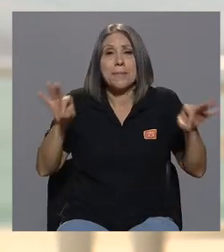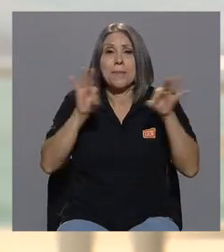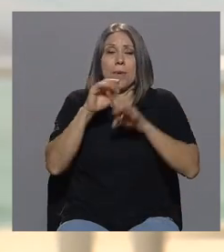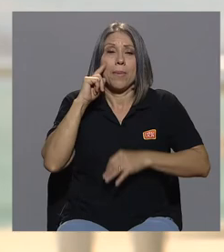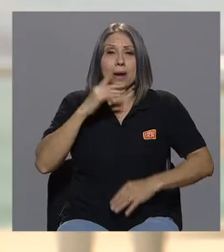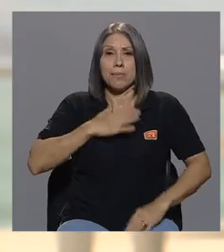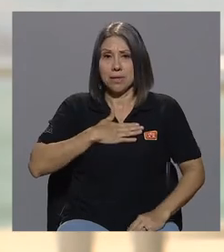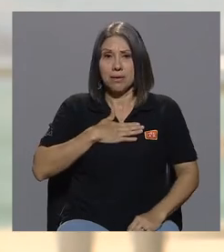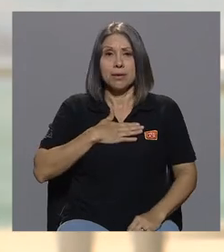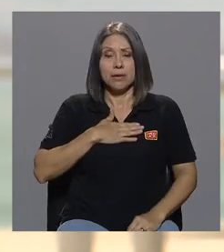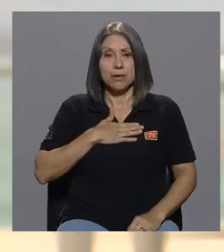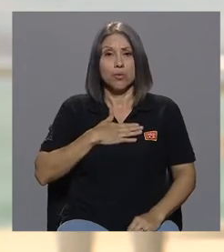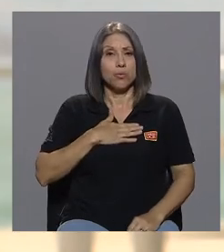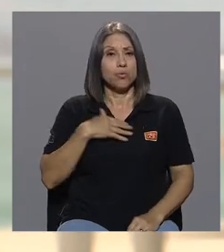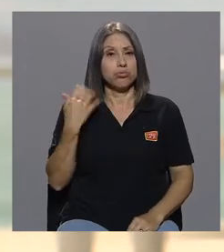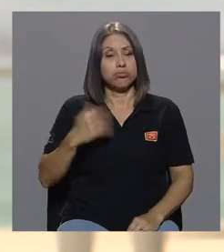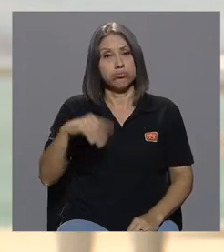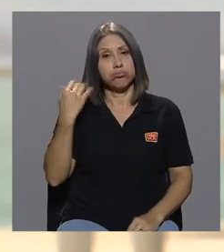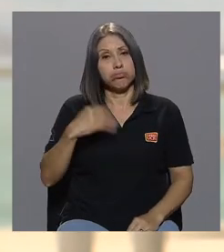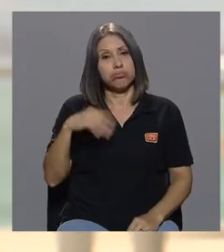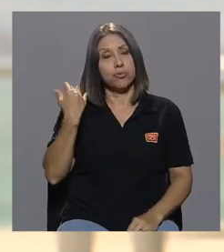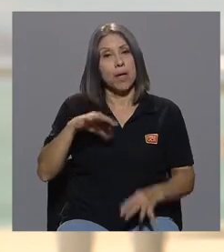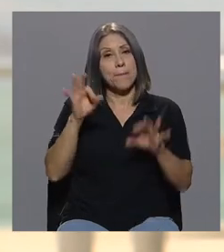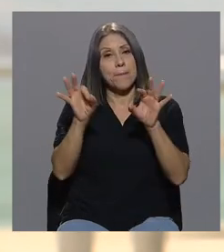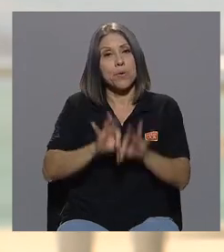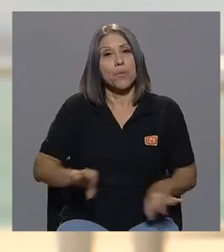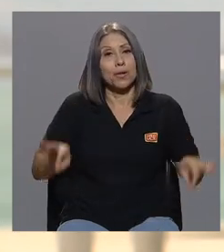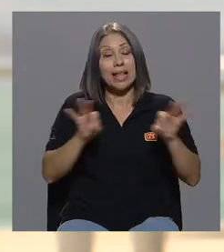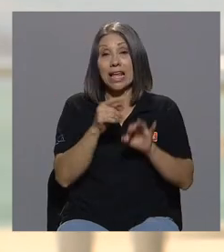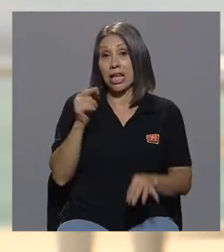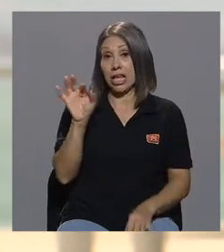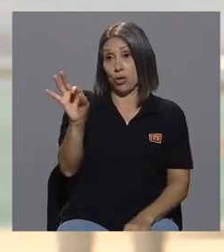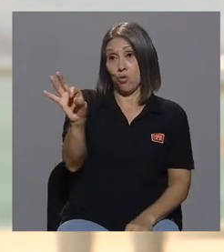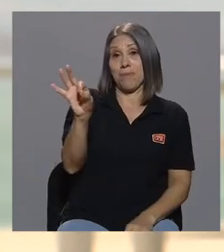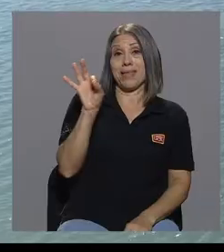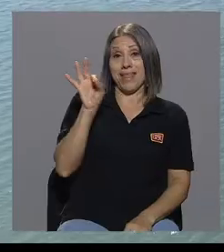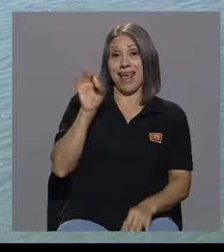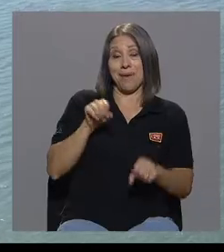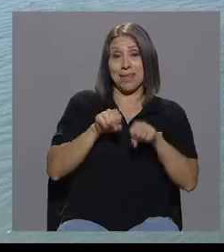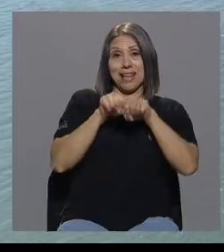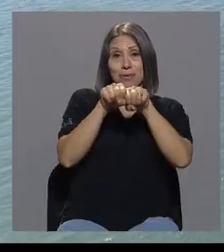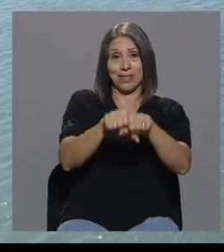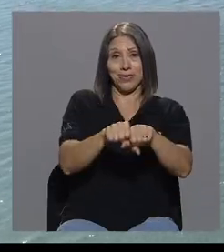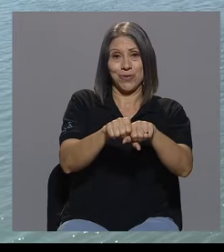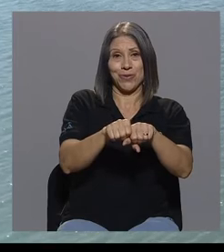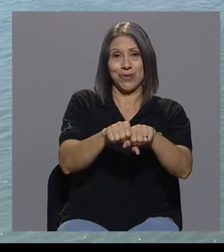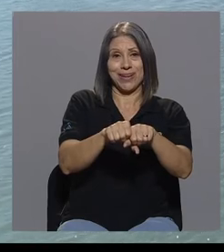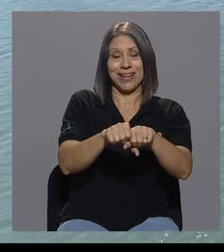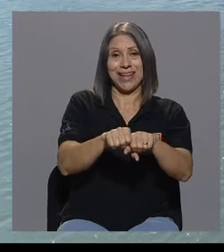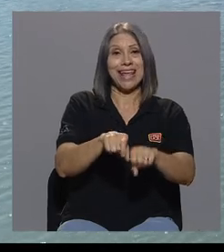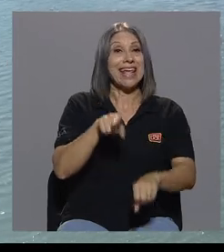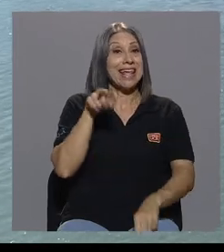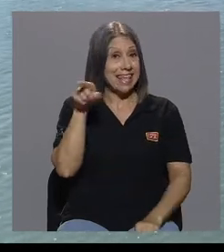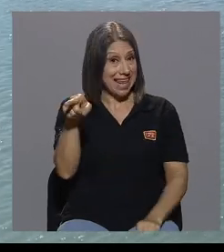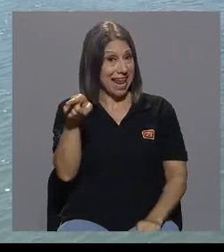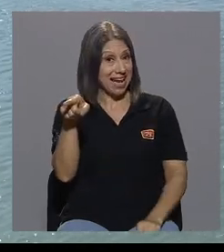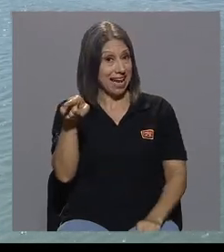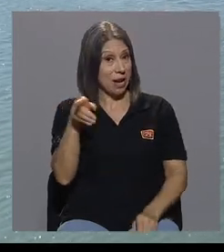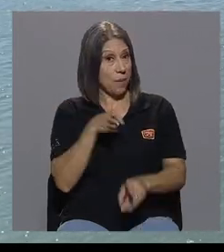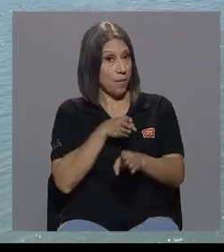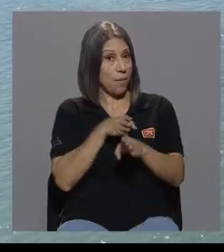iba a ser era importante yo le invité a mi graduación y él es sociólogo de profesión